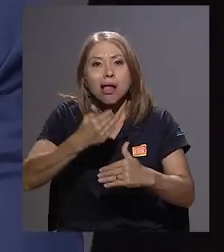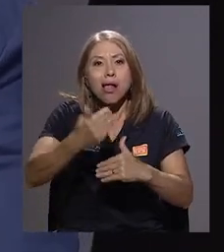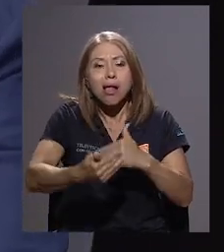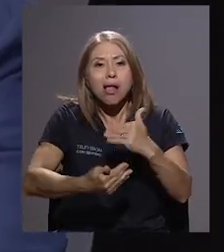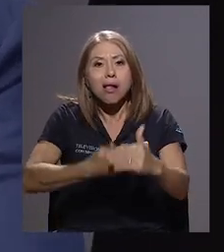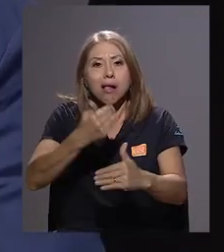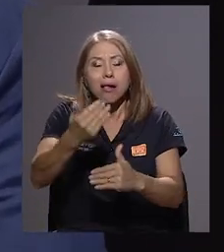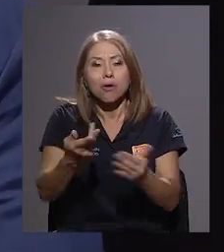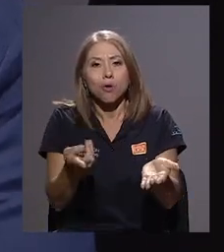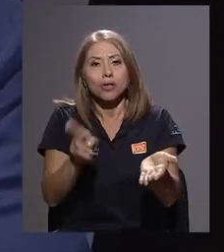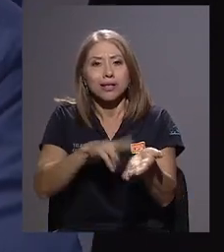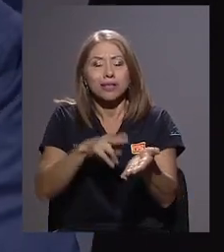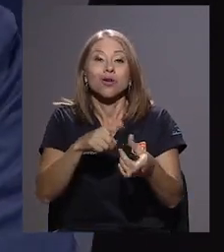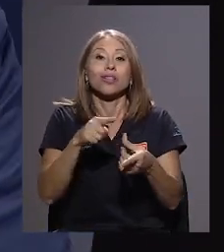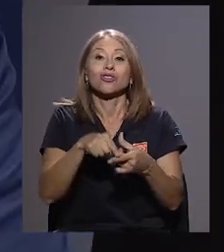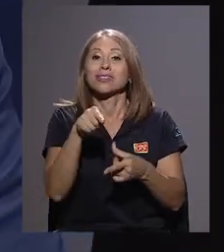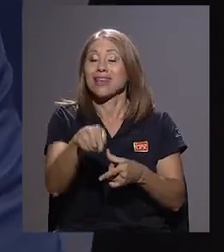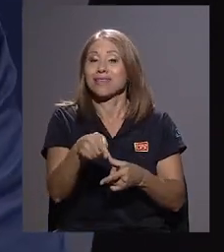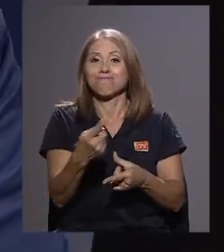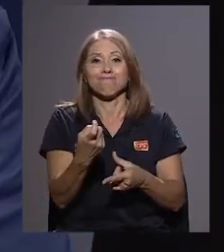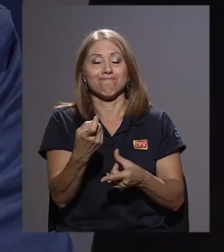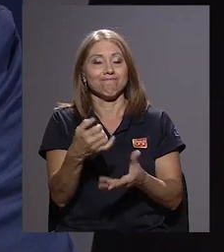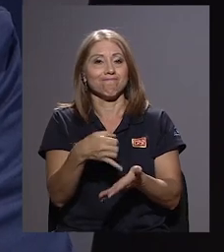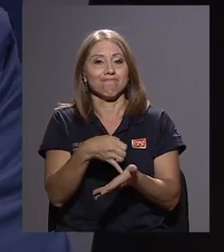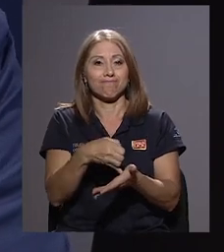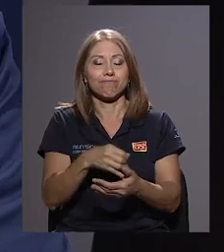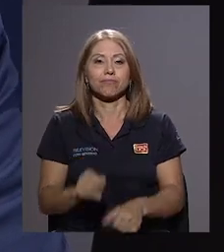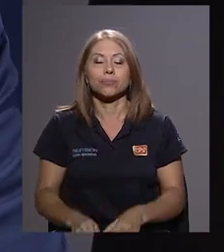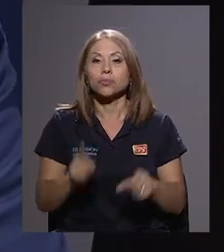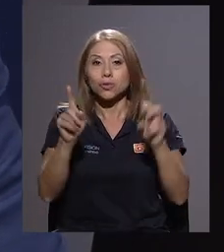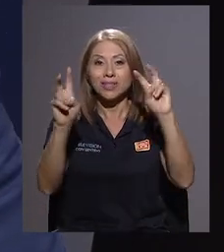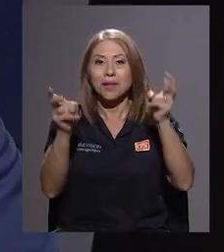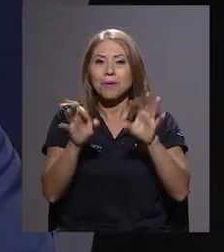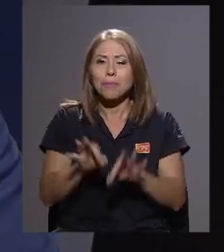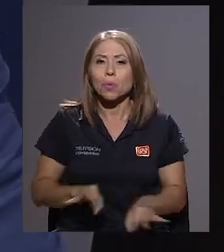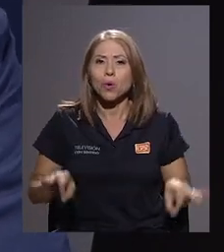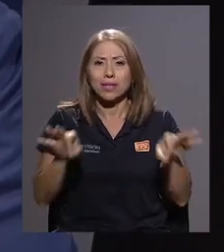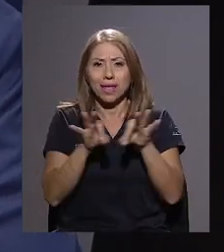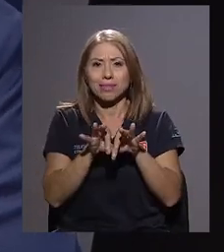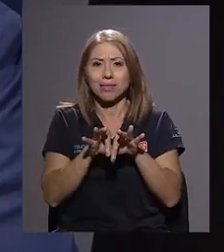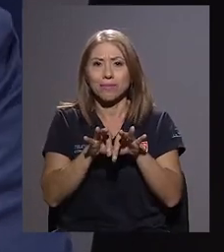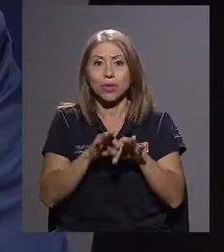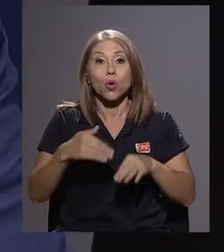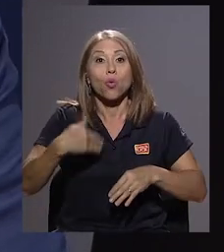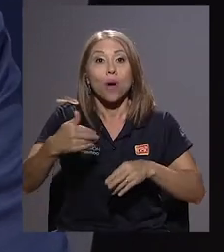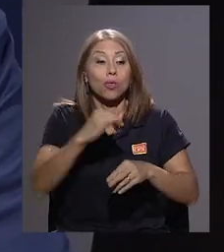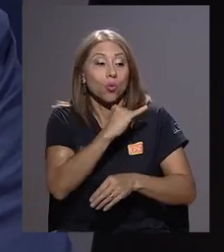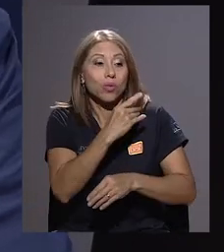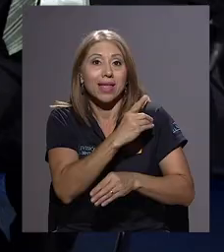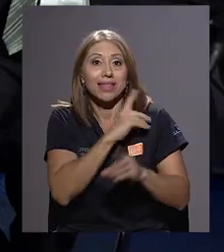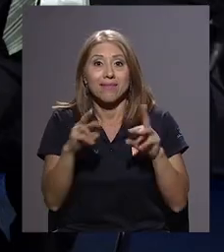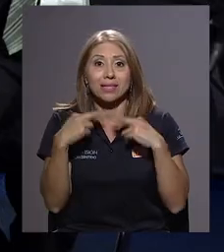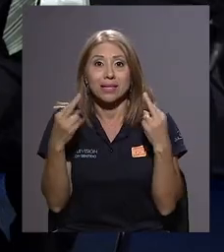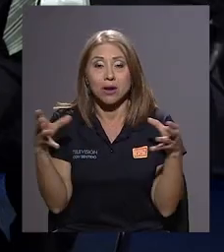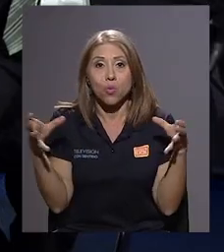Entonces, ahí hay insuficiencia. Hay un tema importante que es las actas de las juntas directivas,